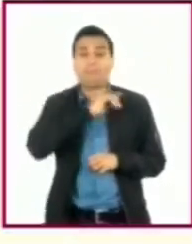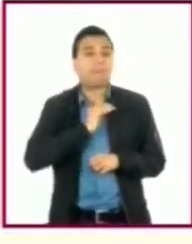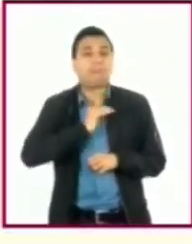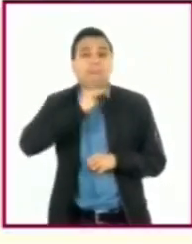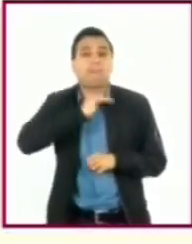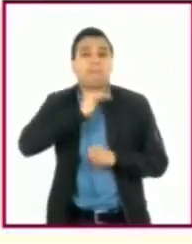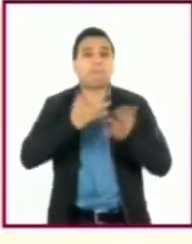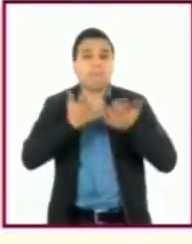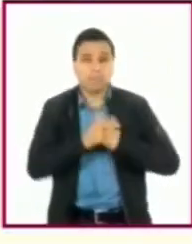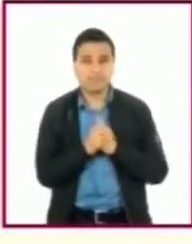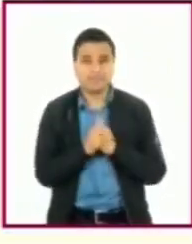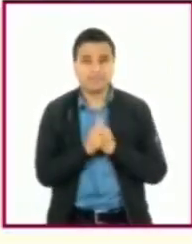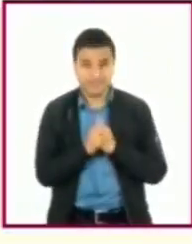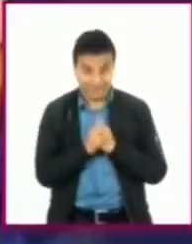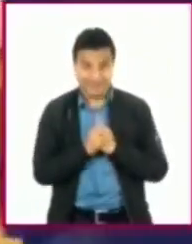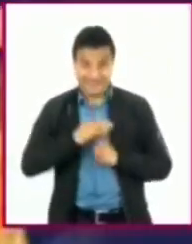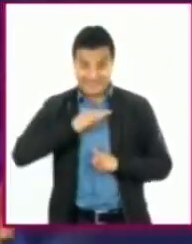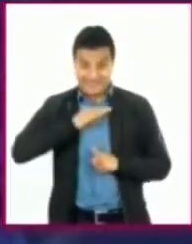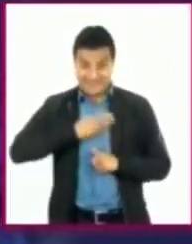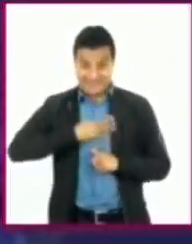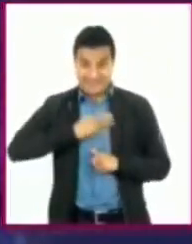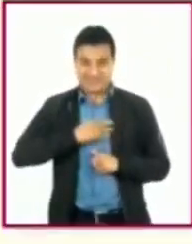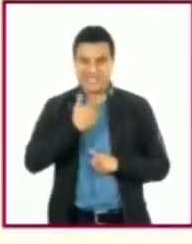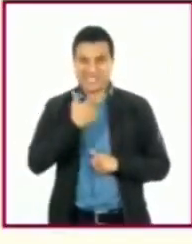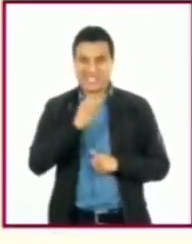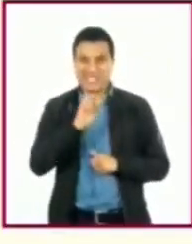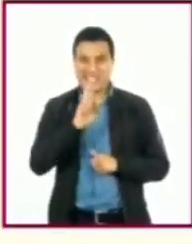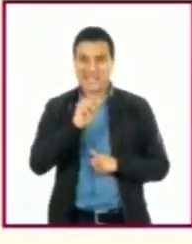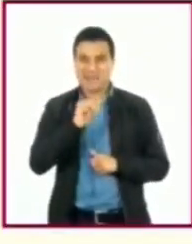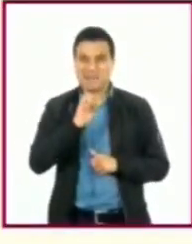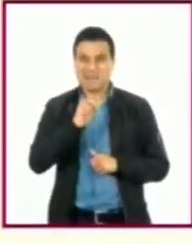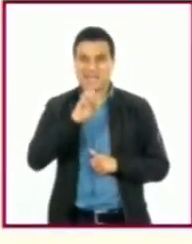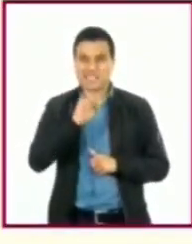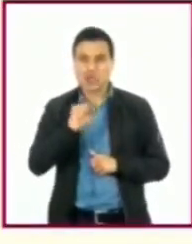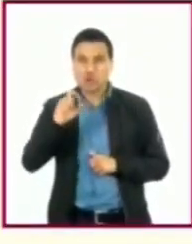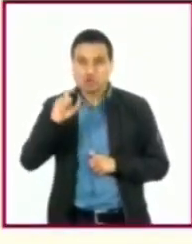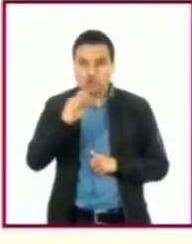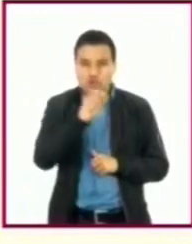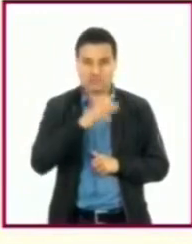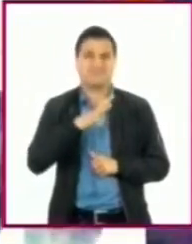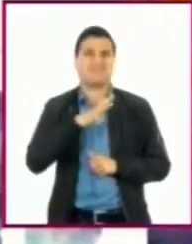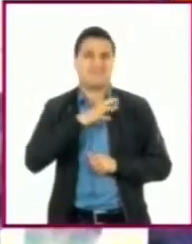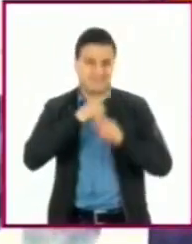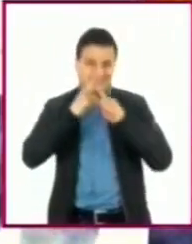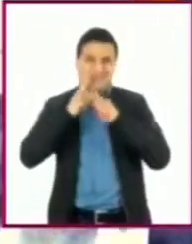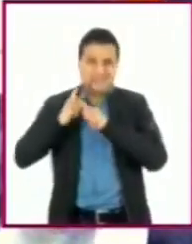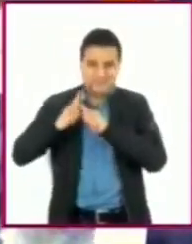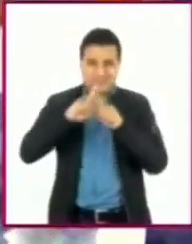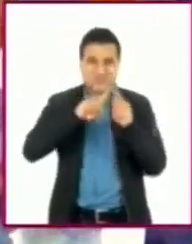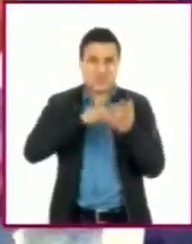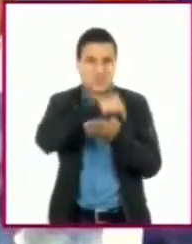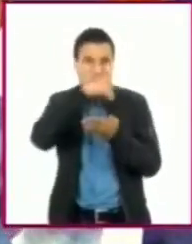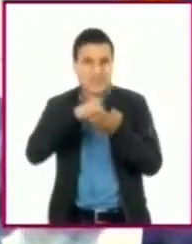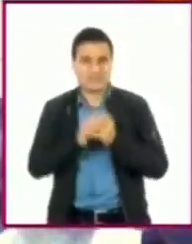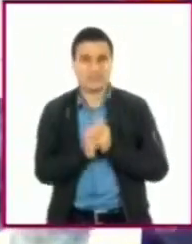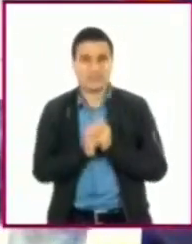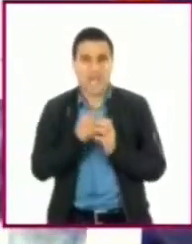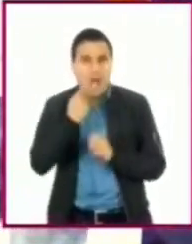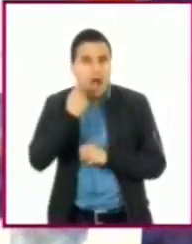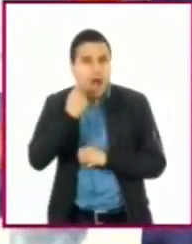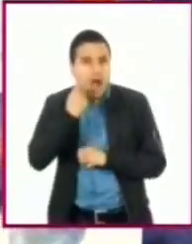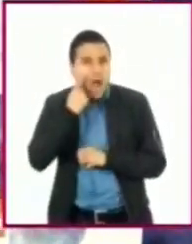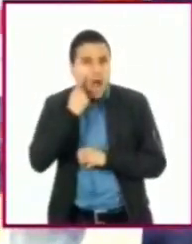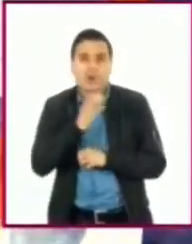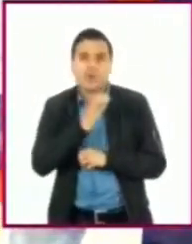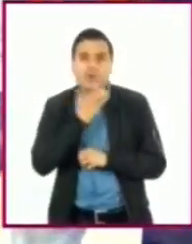cuenta. Estos gérmenes están en casi todas las superficies con las que entramos en contacto. Algunos de los más comunes son